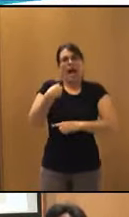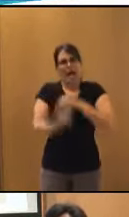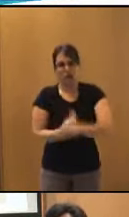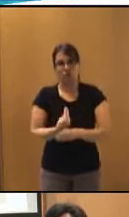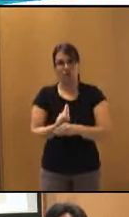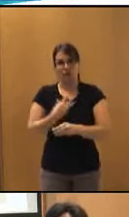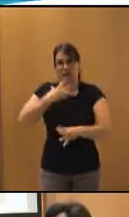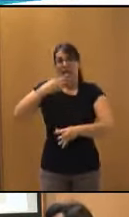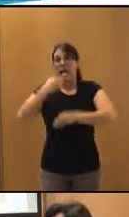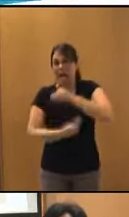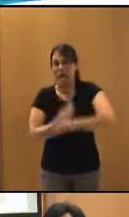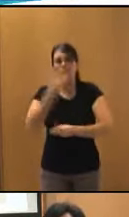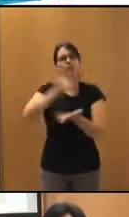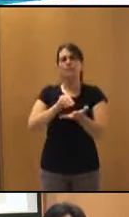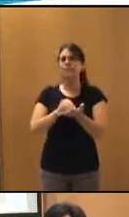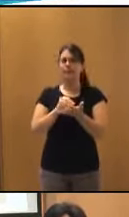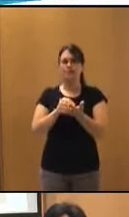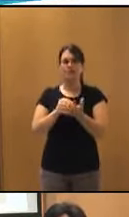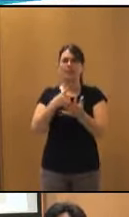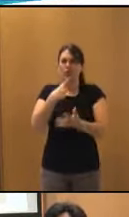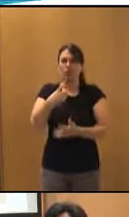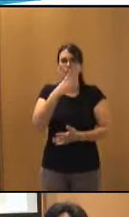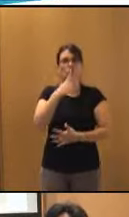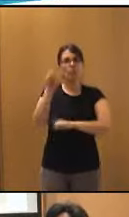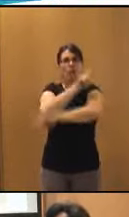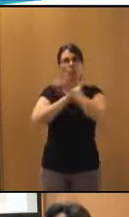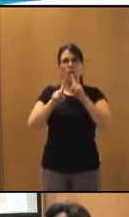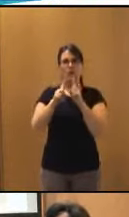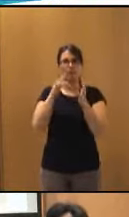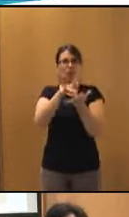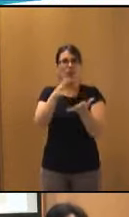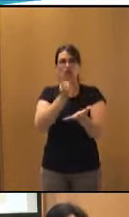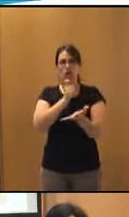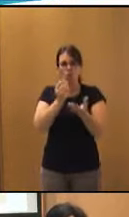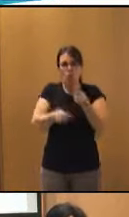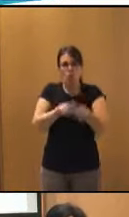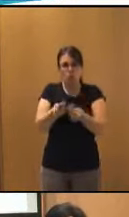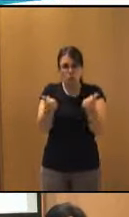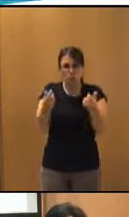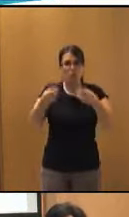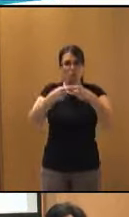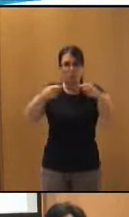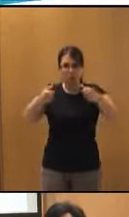dificultades por problemas de manipulación de la interfaz, sea un mando, un ratón, un teclado, etc.